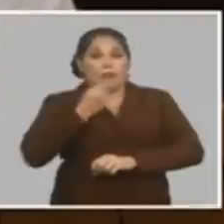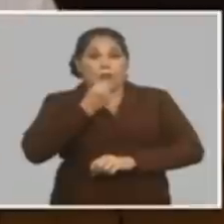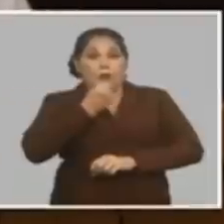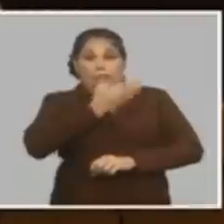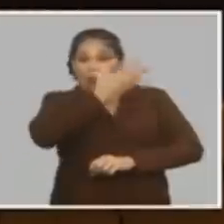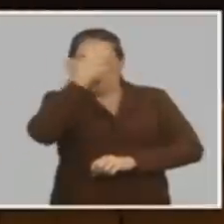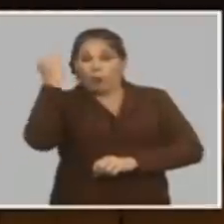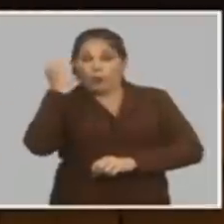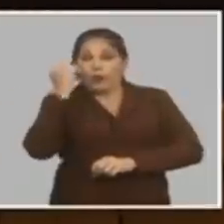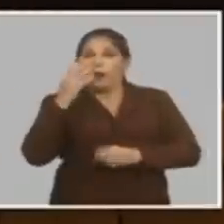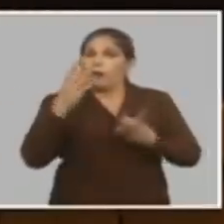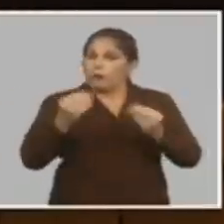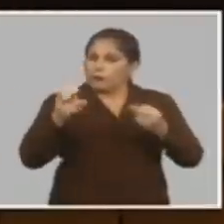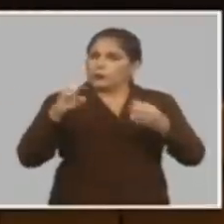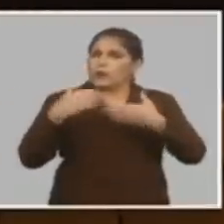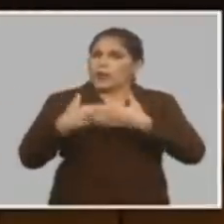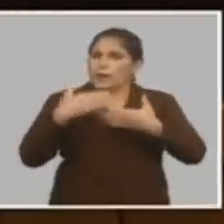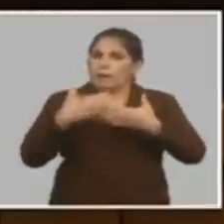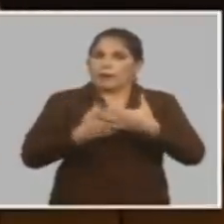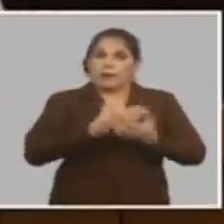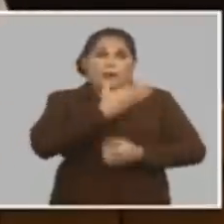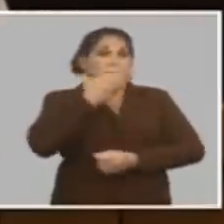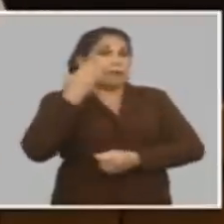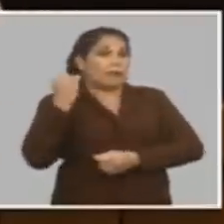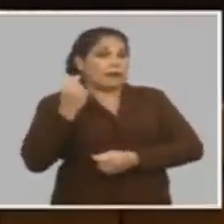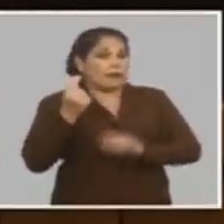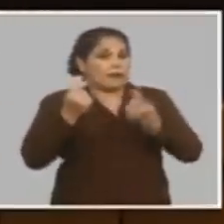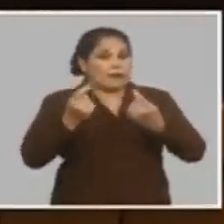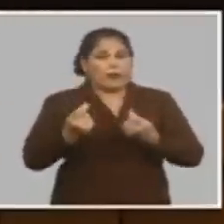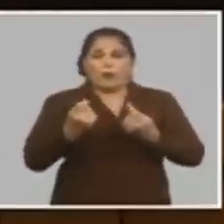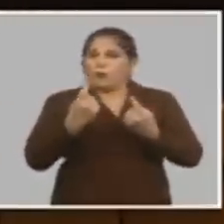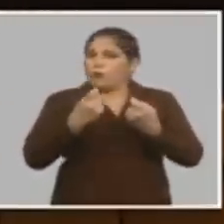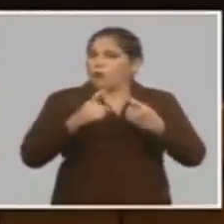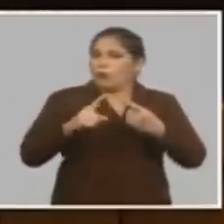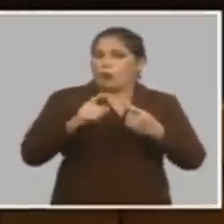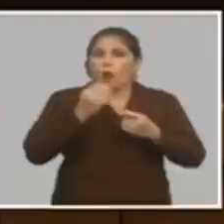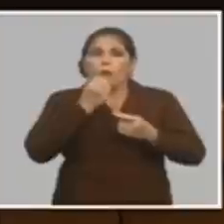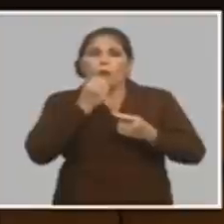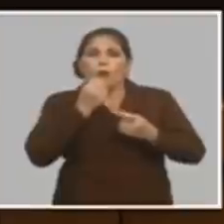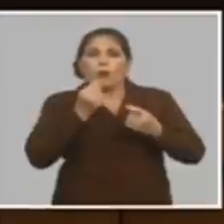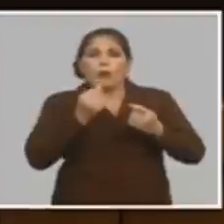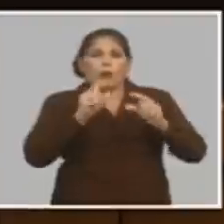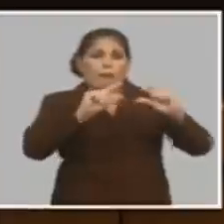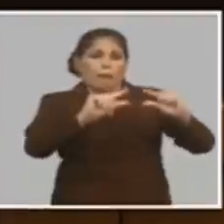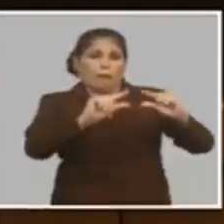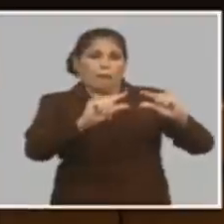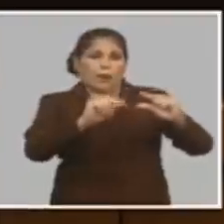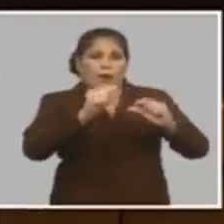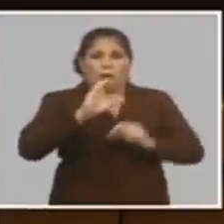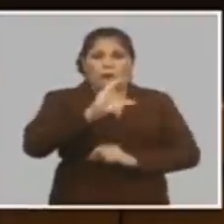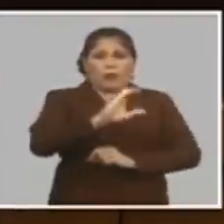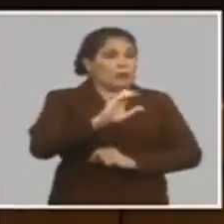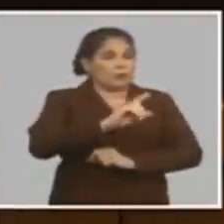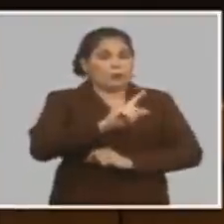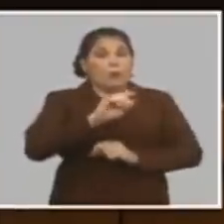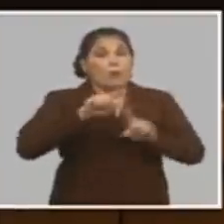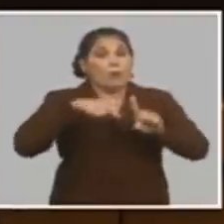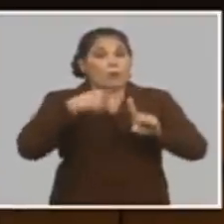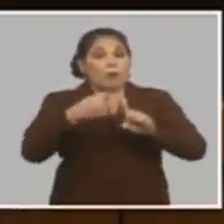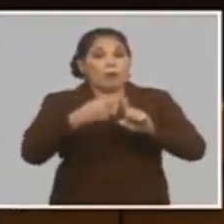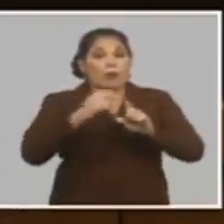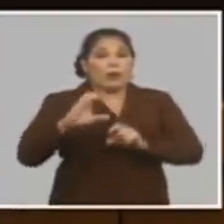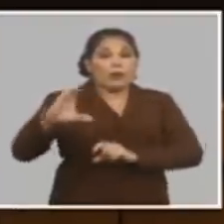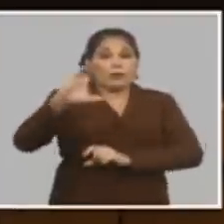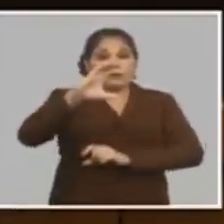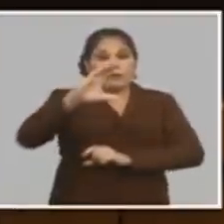es que muchas de las empresas que tienen pérdida no es necesariamente por la devaluación es por el incremento de la